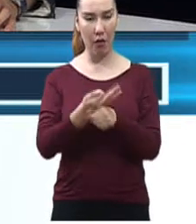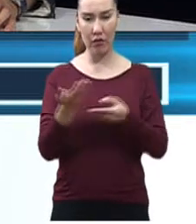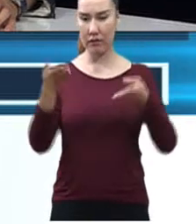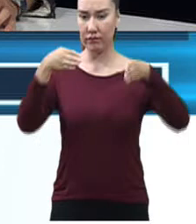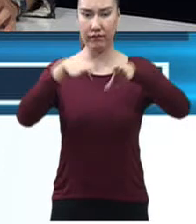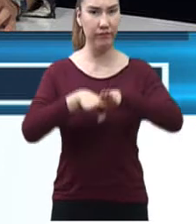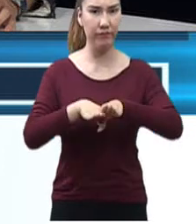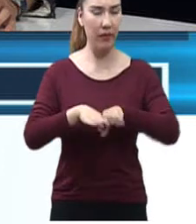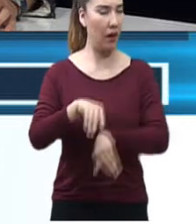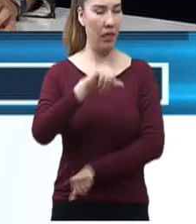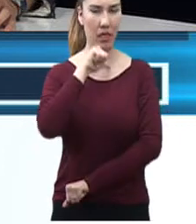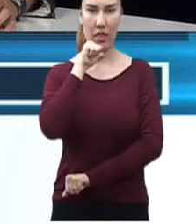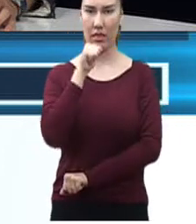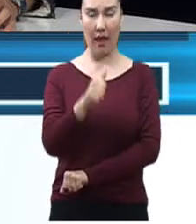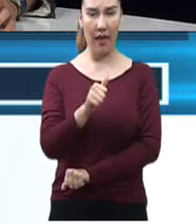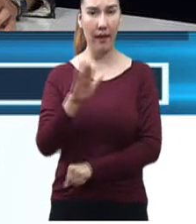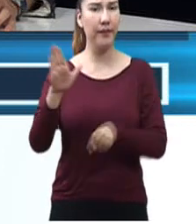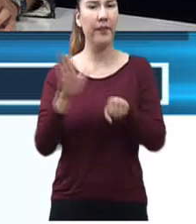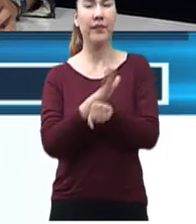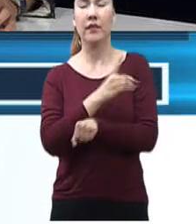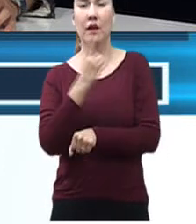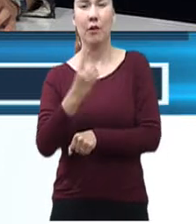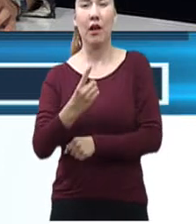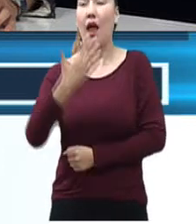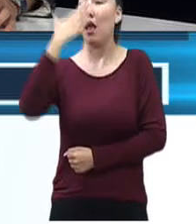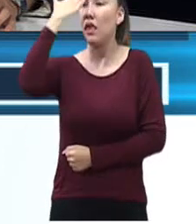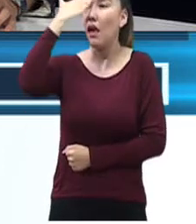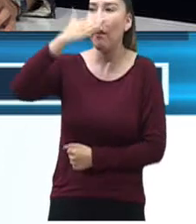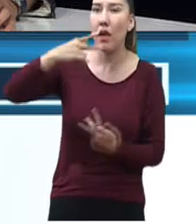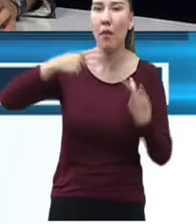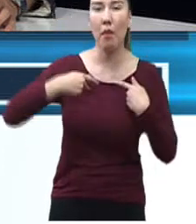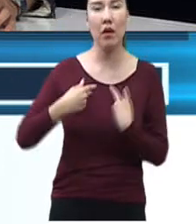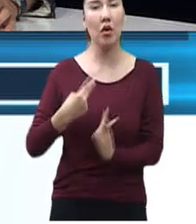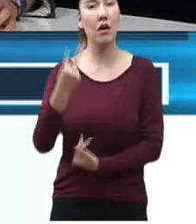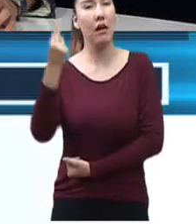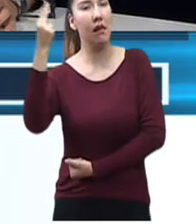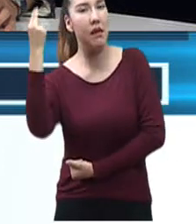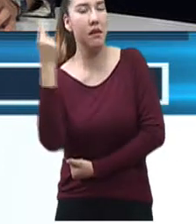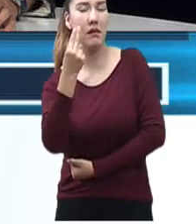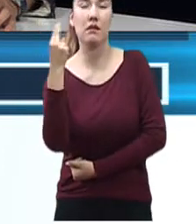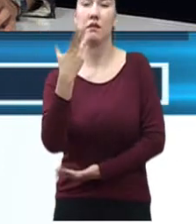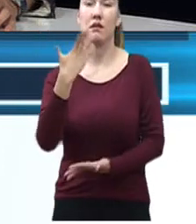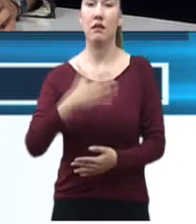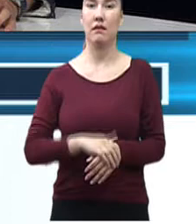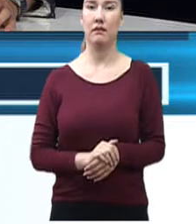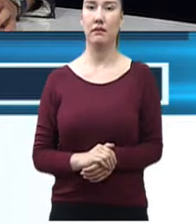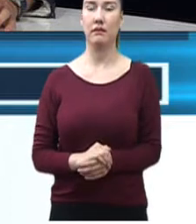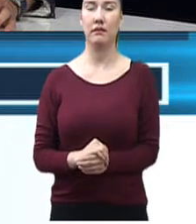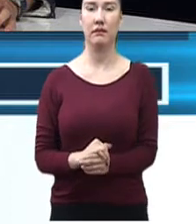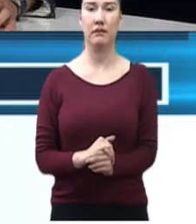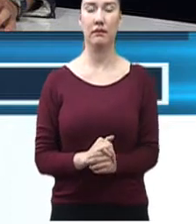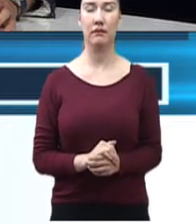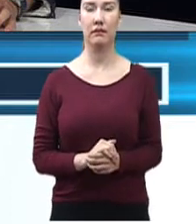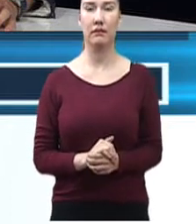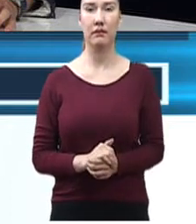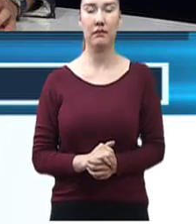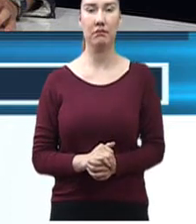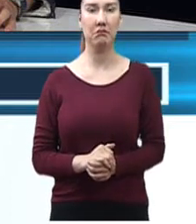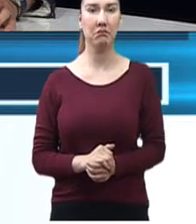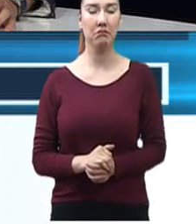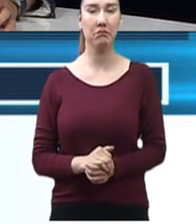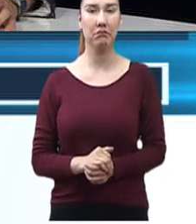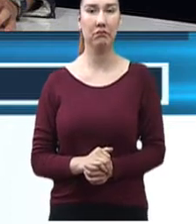sabemos que la gente, pues, tiene necesidades. Tiene, por ahí,